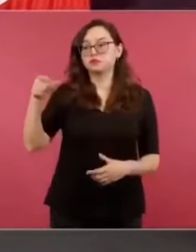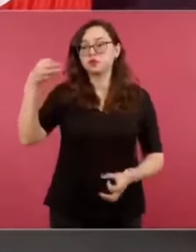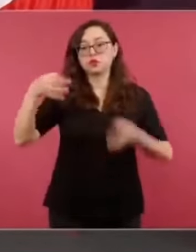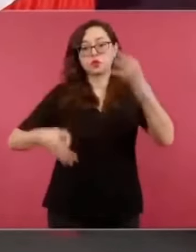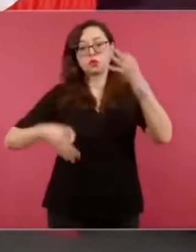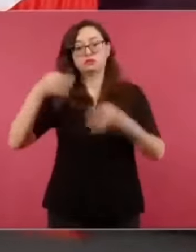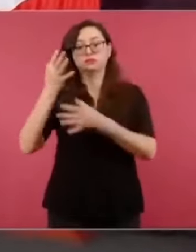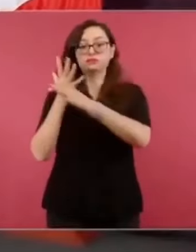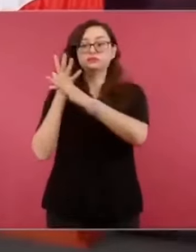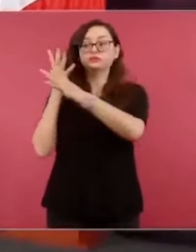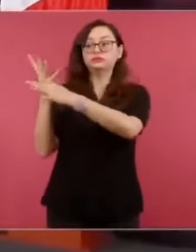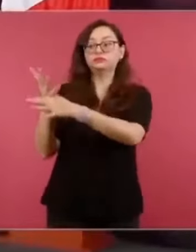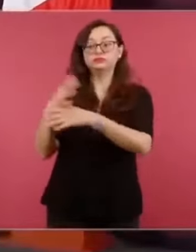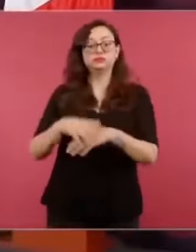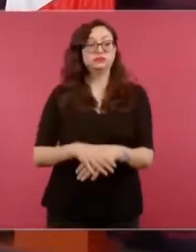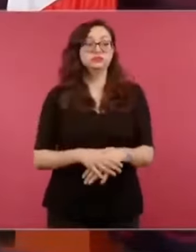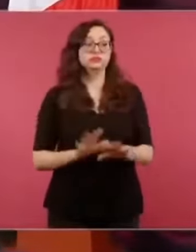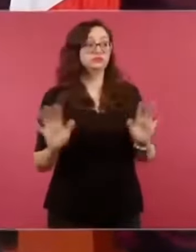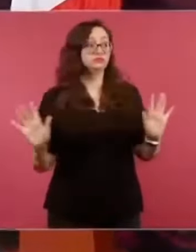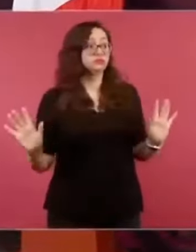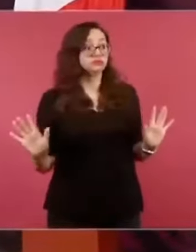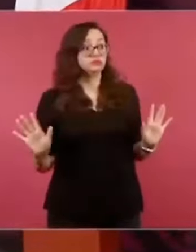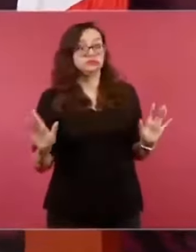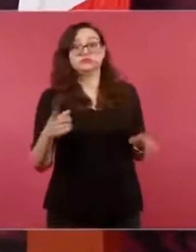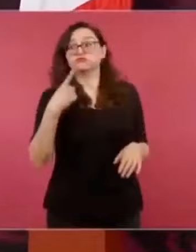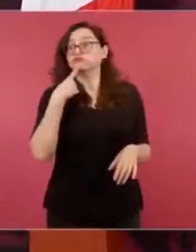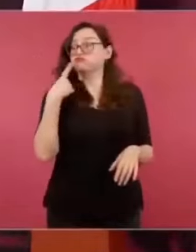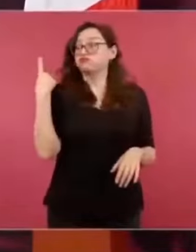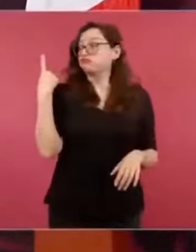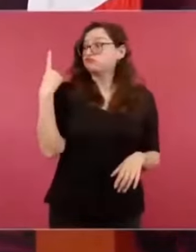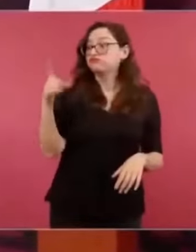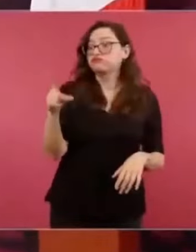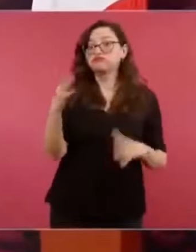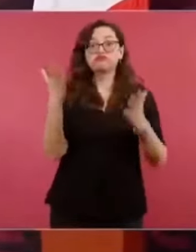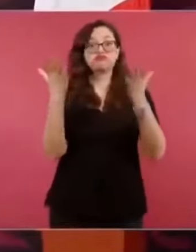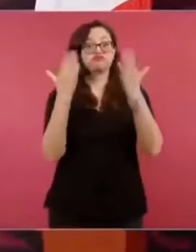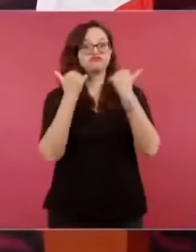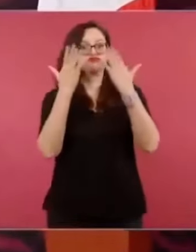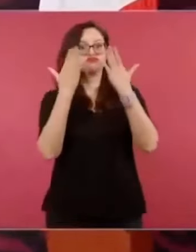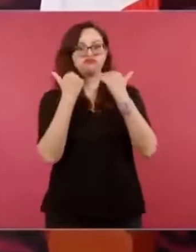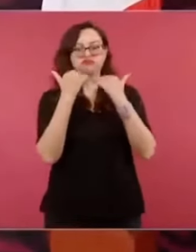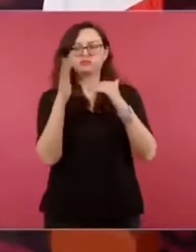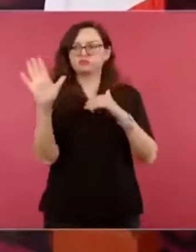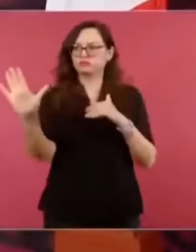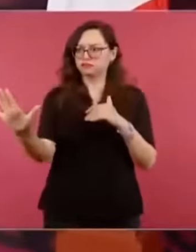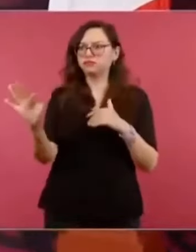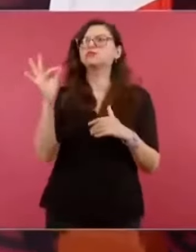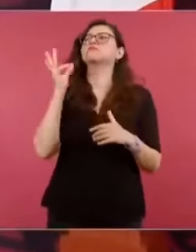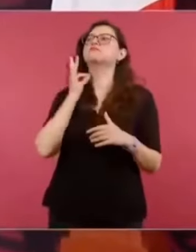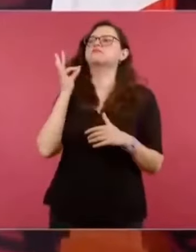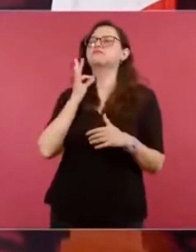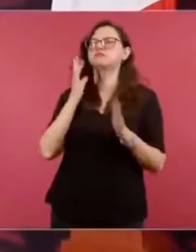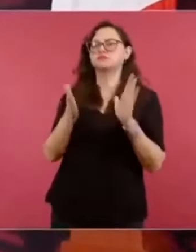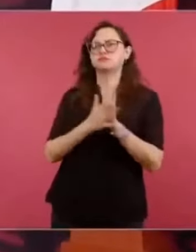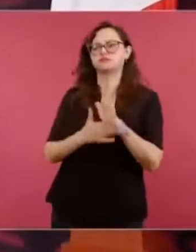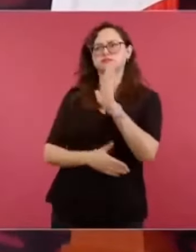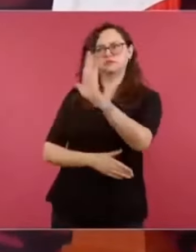como lo dio a conocer la fiscalía el día de ayer, y segundo